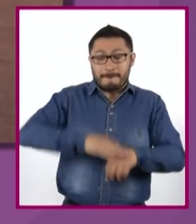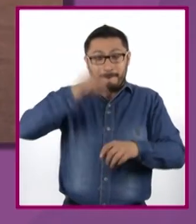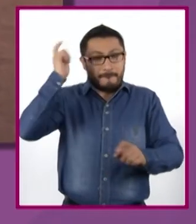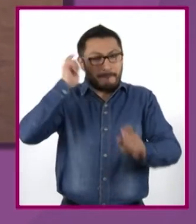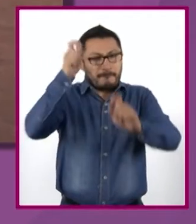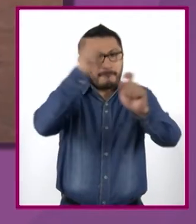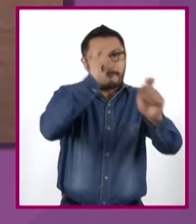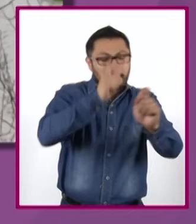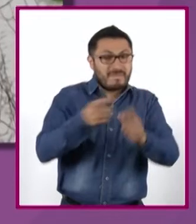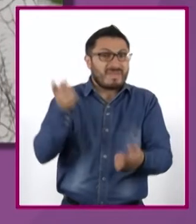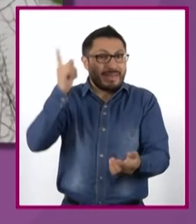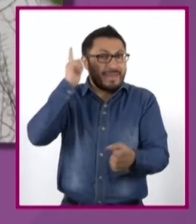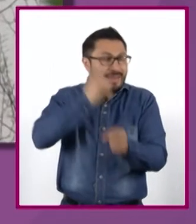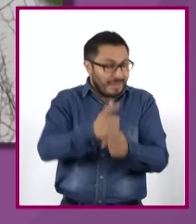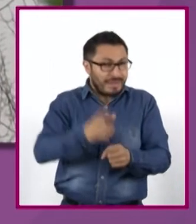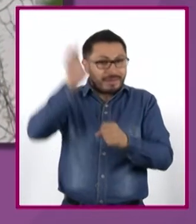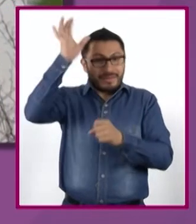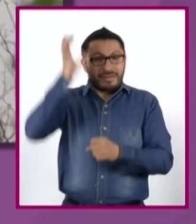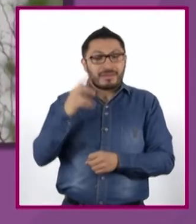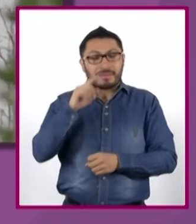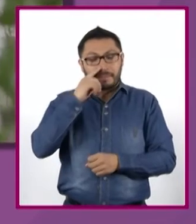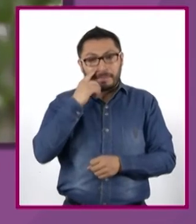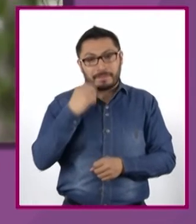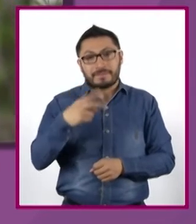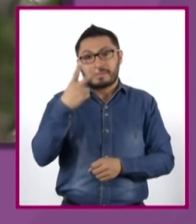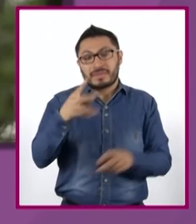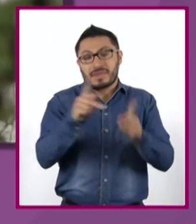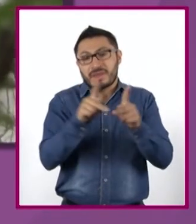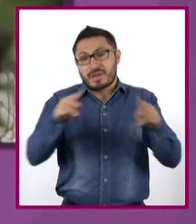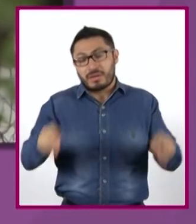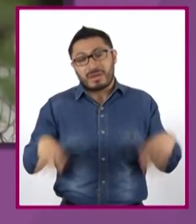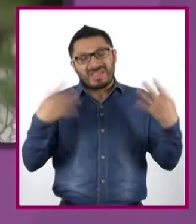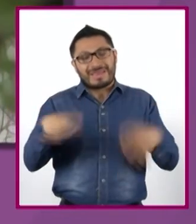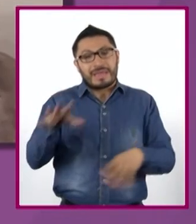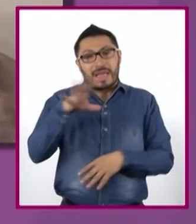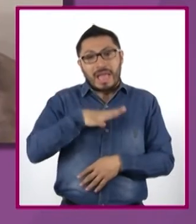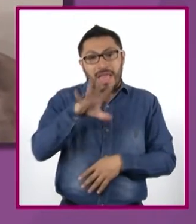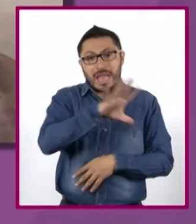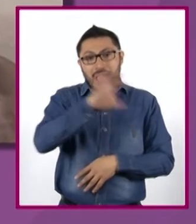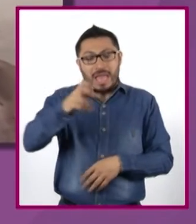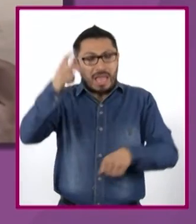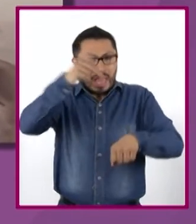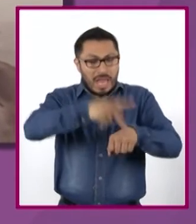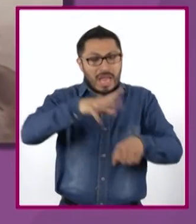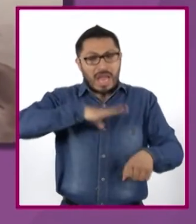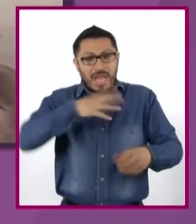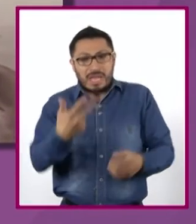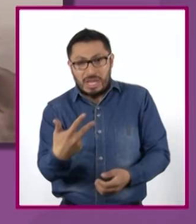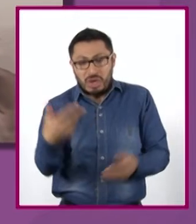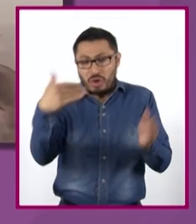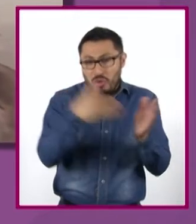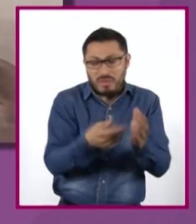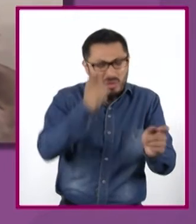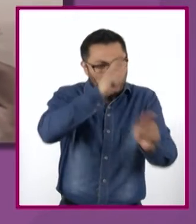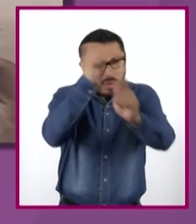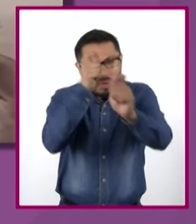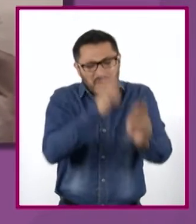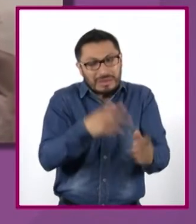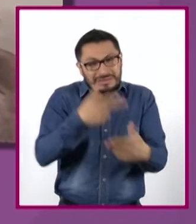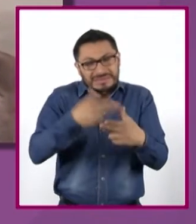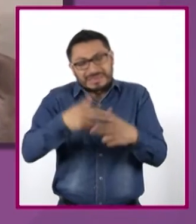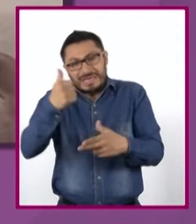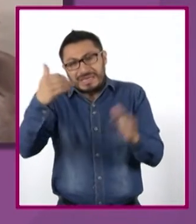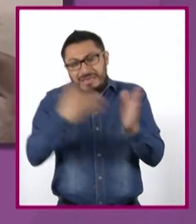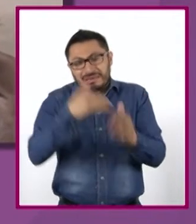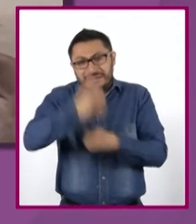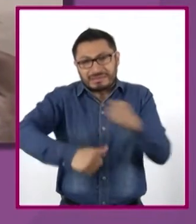identificado en Coahuila, donde en dos kilómetros a la redonda se reconocieron 500 piedras que contienen 8 mil figuras grabadas de hasta 6 mil años de